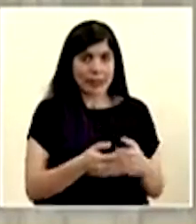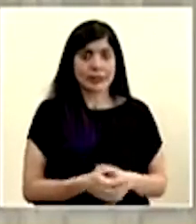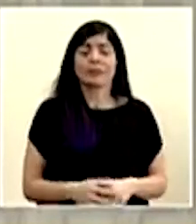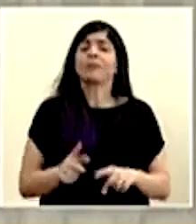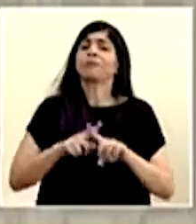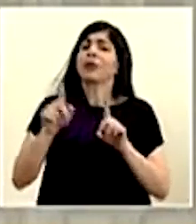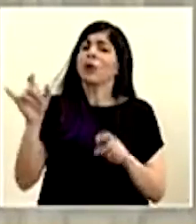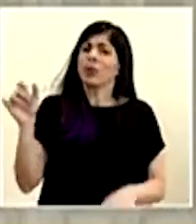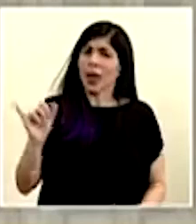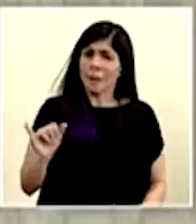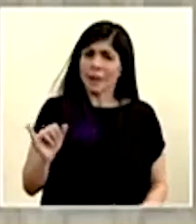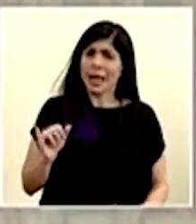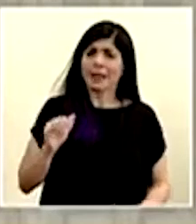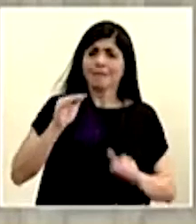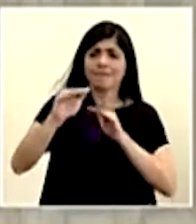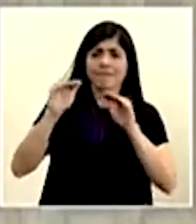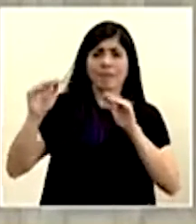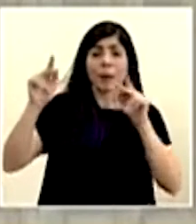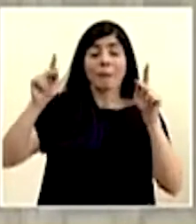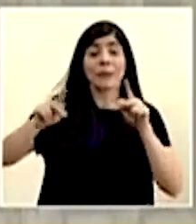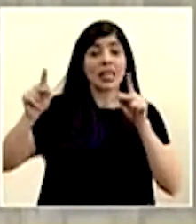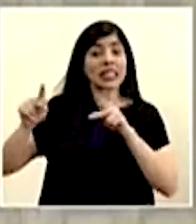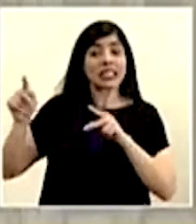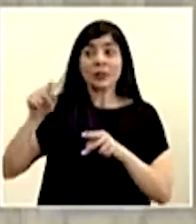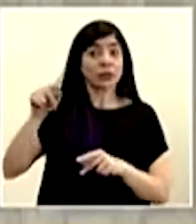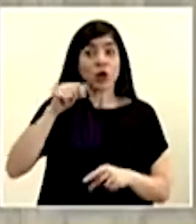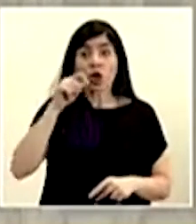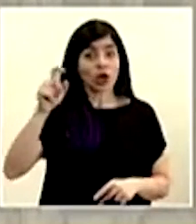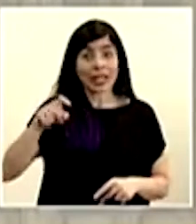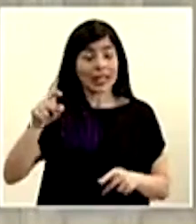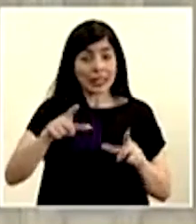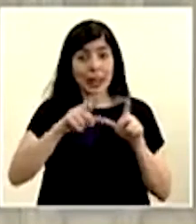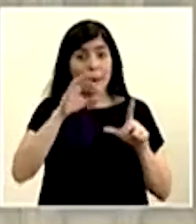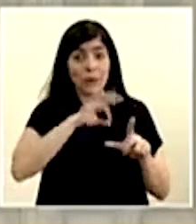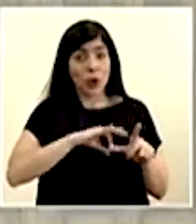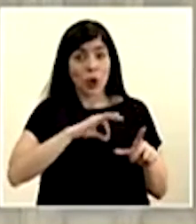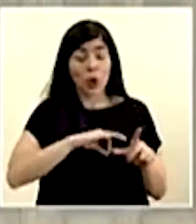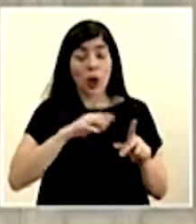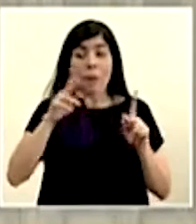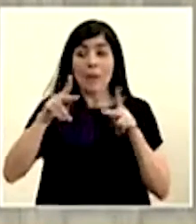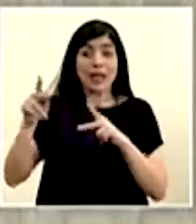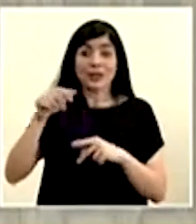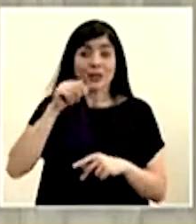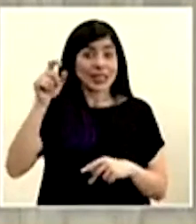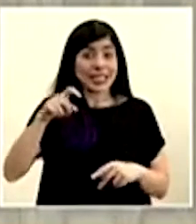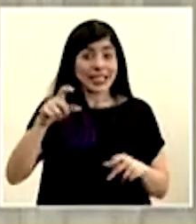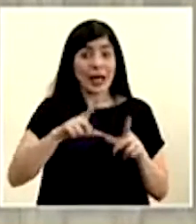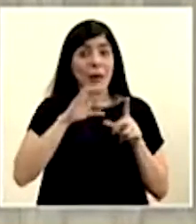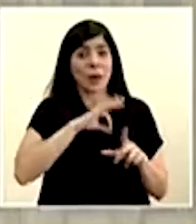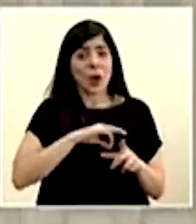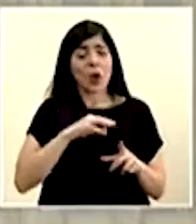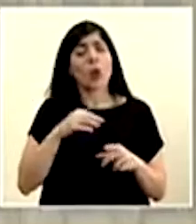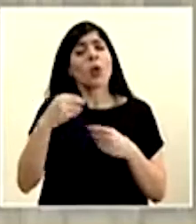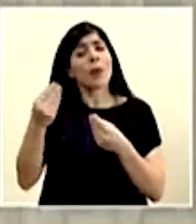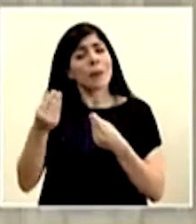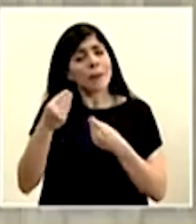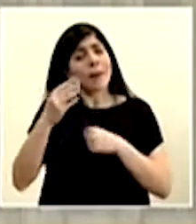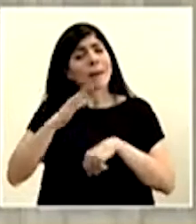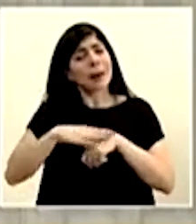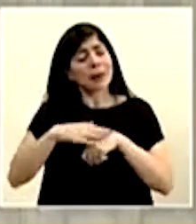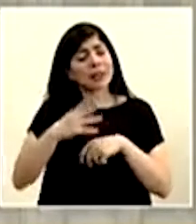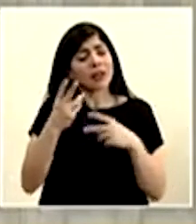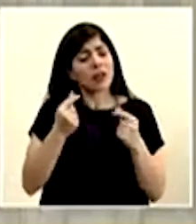Pero también un llamado a aquellas personas que no lo necesitan. A quienes no lo necesitan, permítanos avanzar